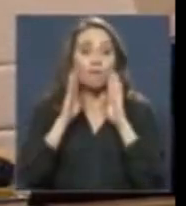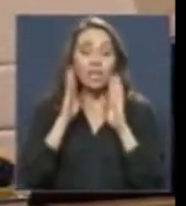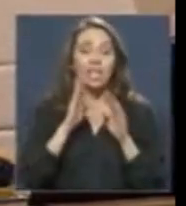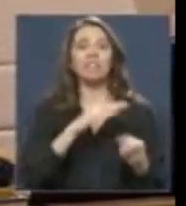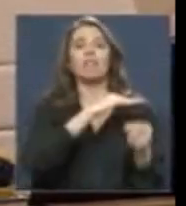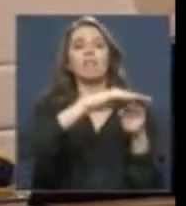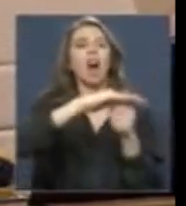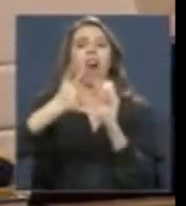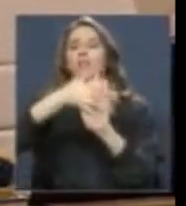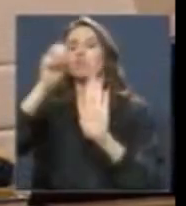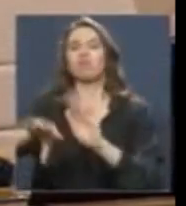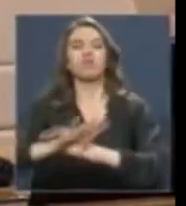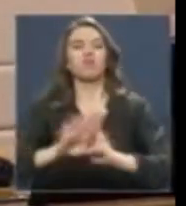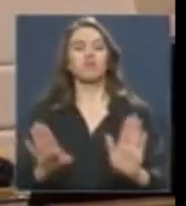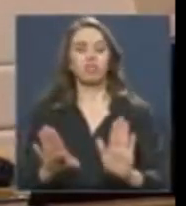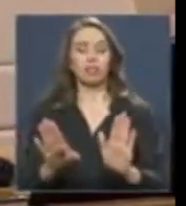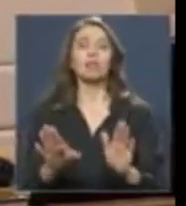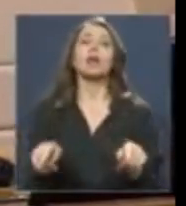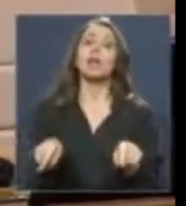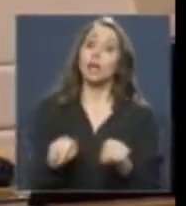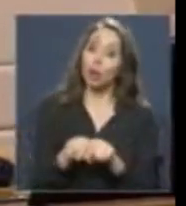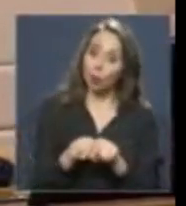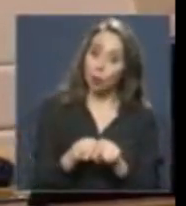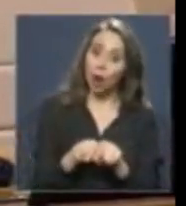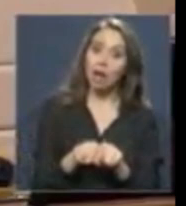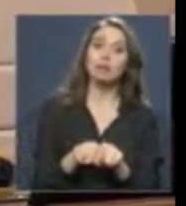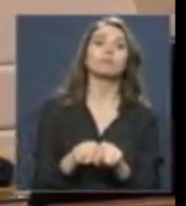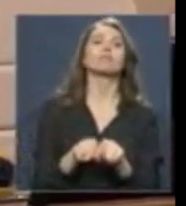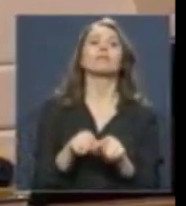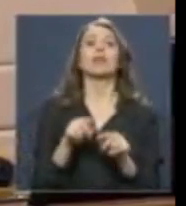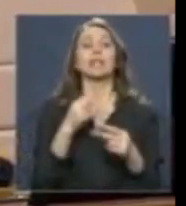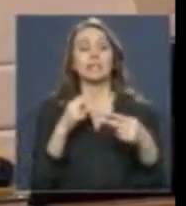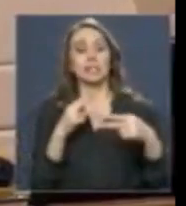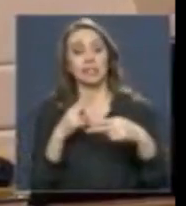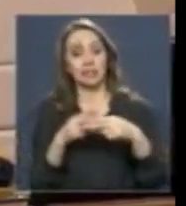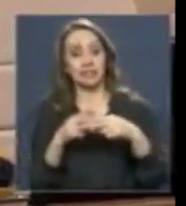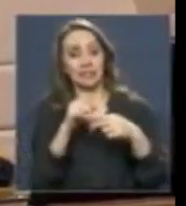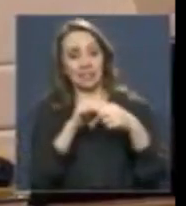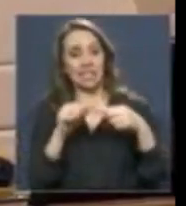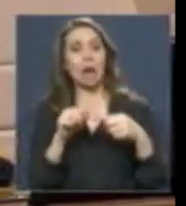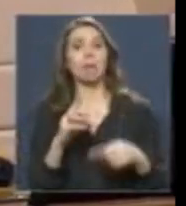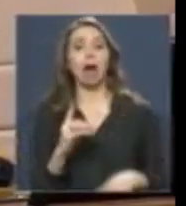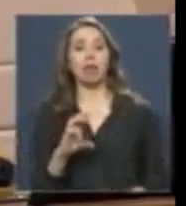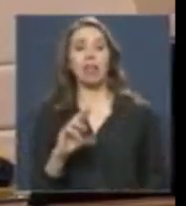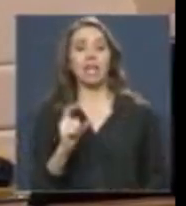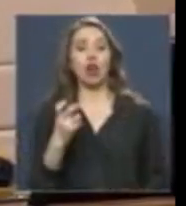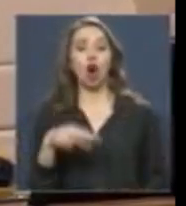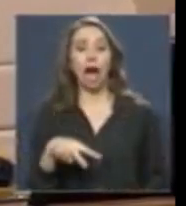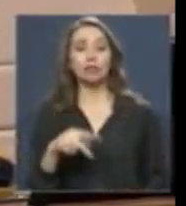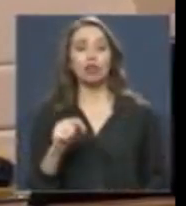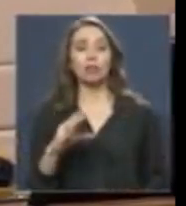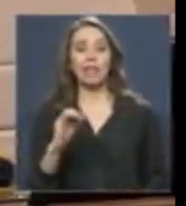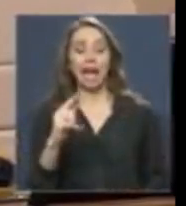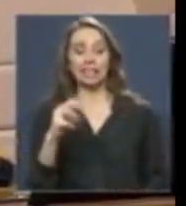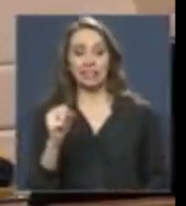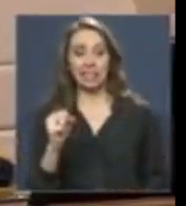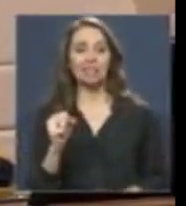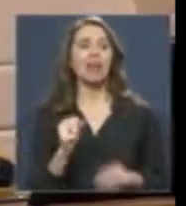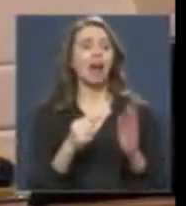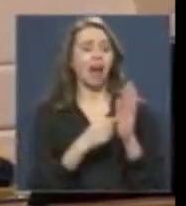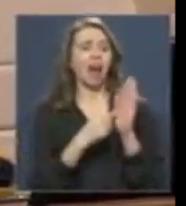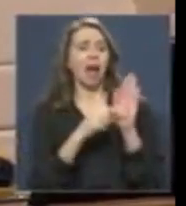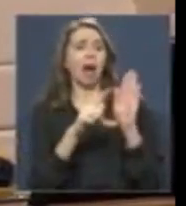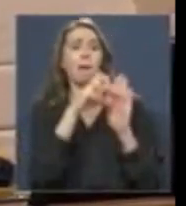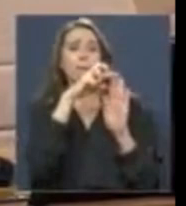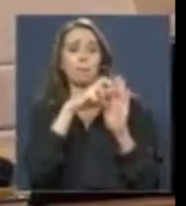pero eso no obsta a que la derogación tácita, esto es, cuando exista un contenido incompatible